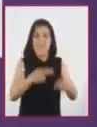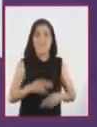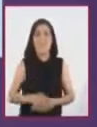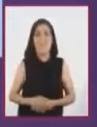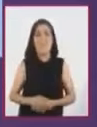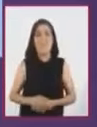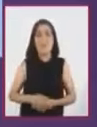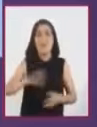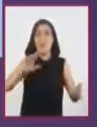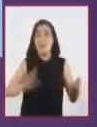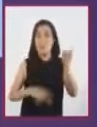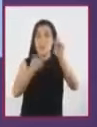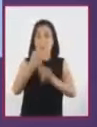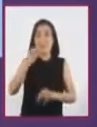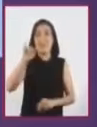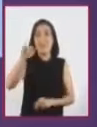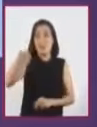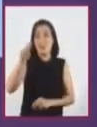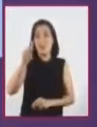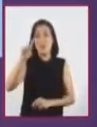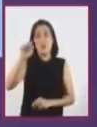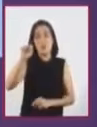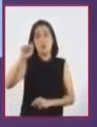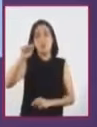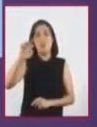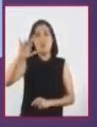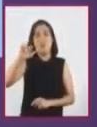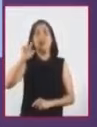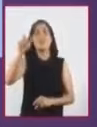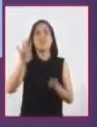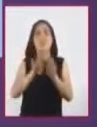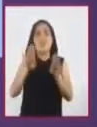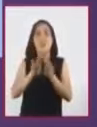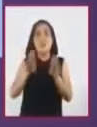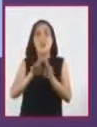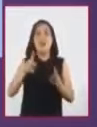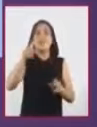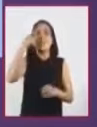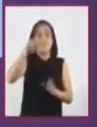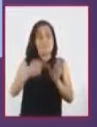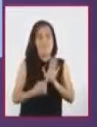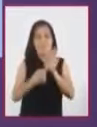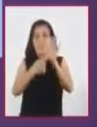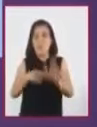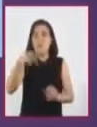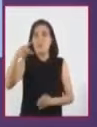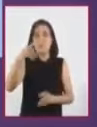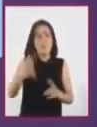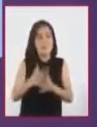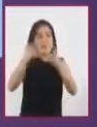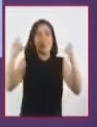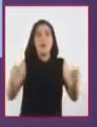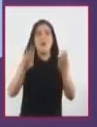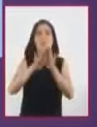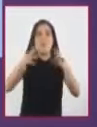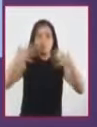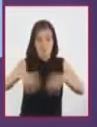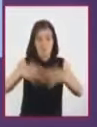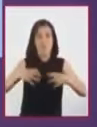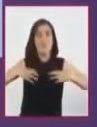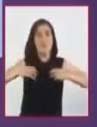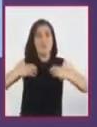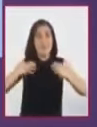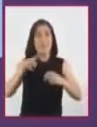La Revolución Industrial es un periodo histórico que dio entrada a la mecanización de las industrias textiles